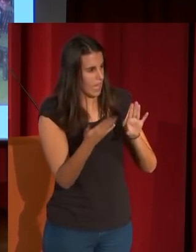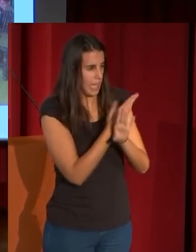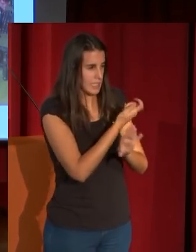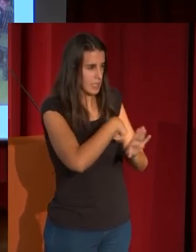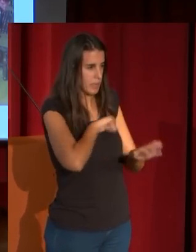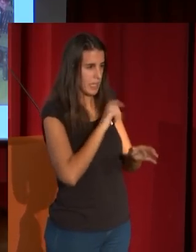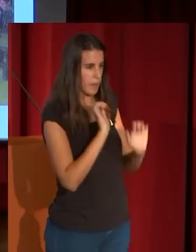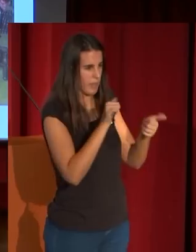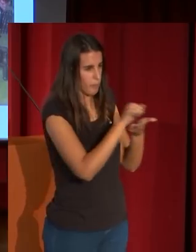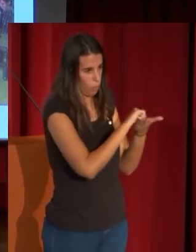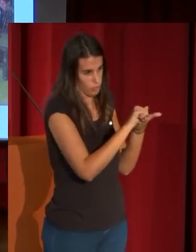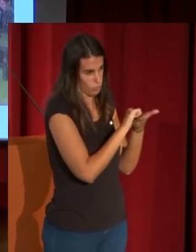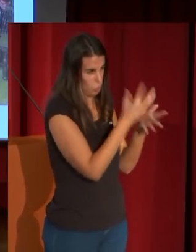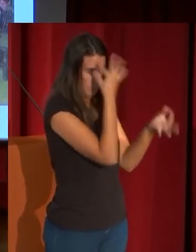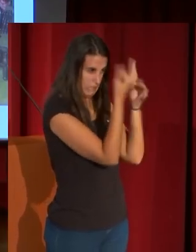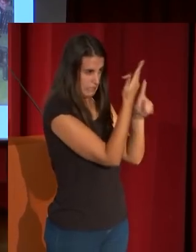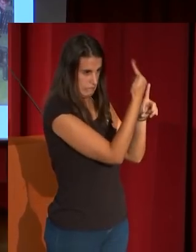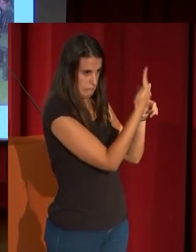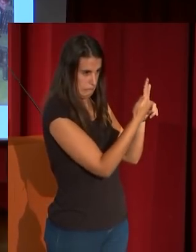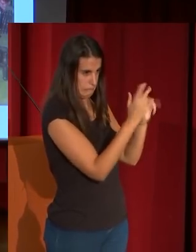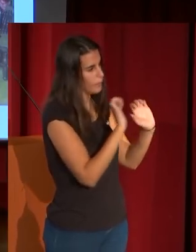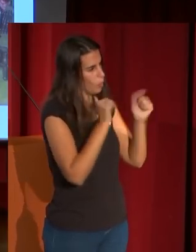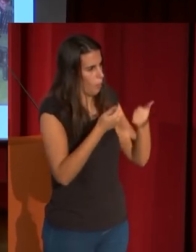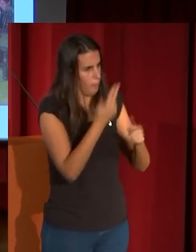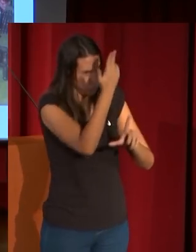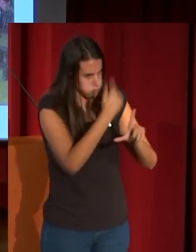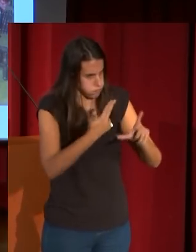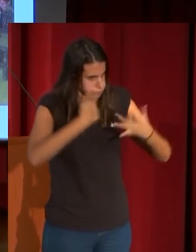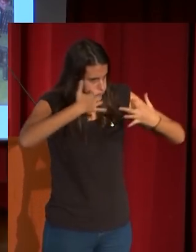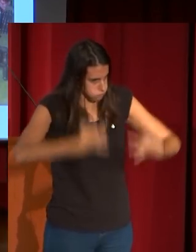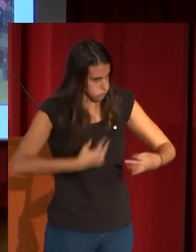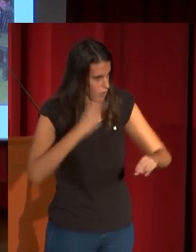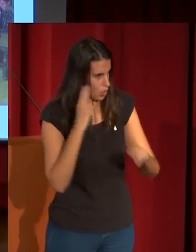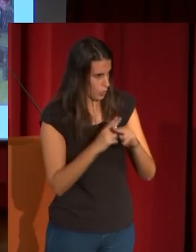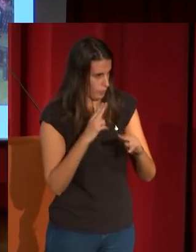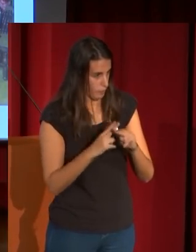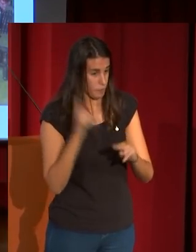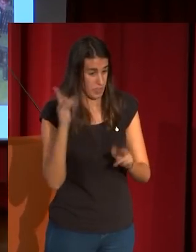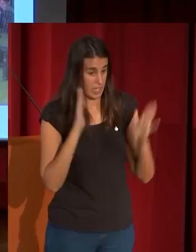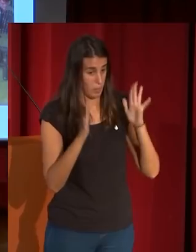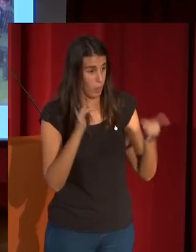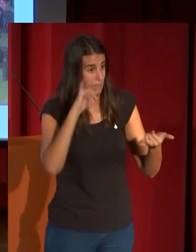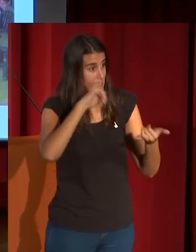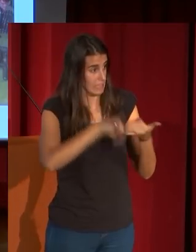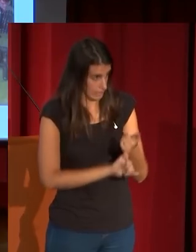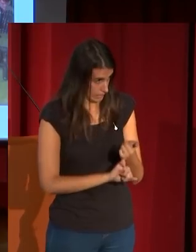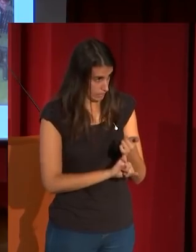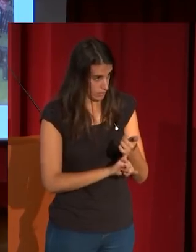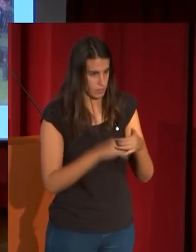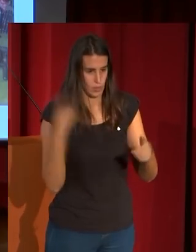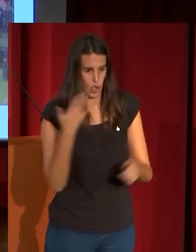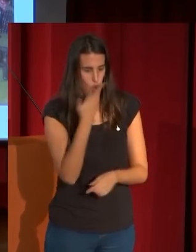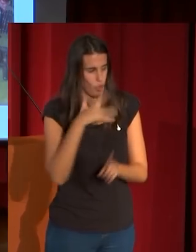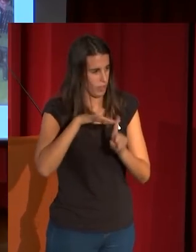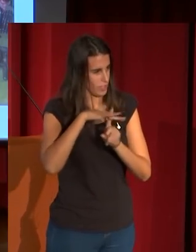España, que se han asociado al momento en que el propio Fortuny se casa y entra en contacto en este mundo de las vicarías, pero el